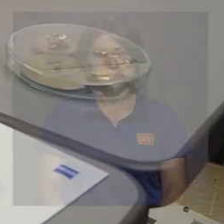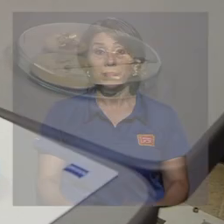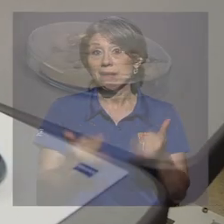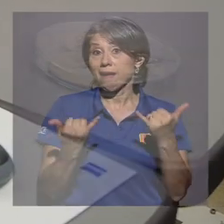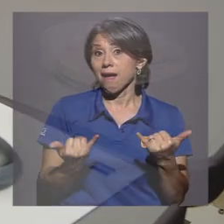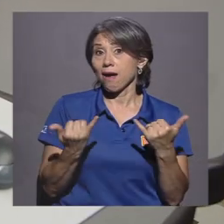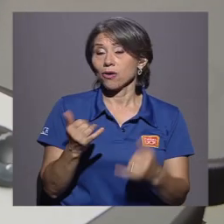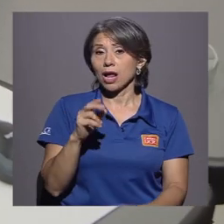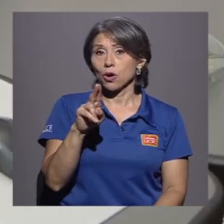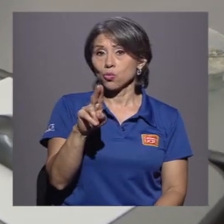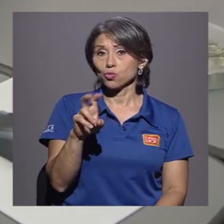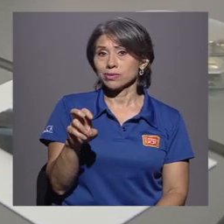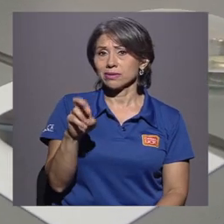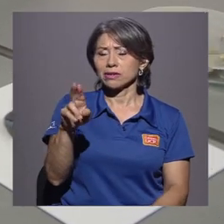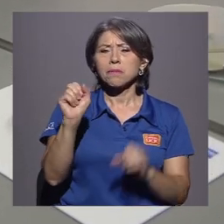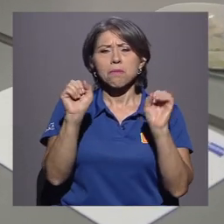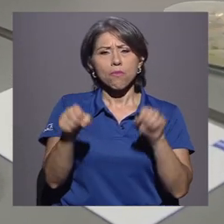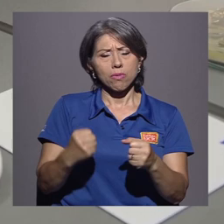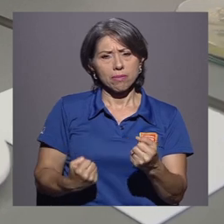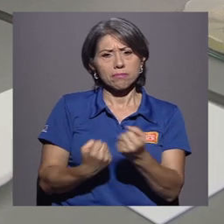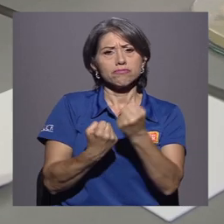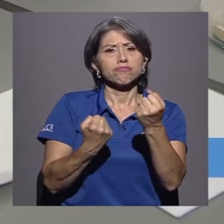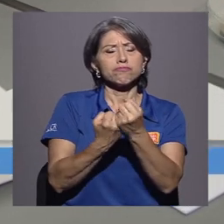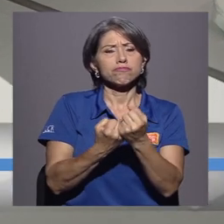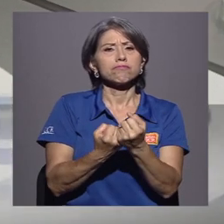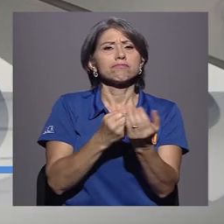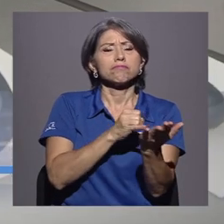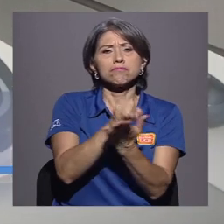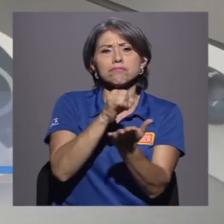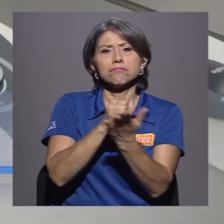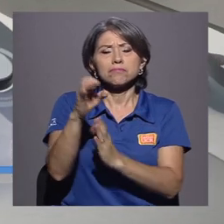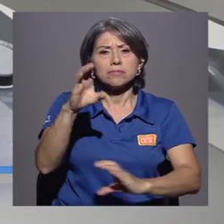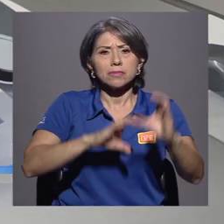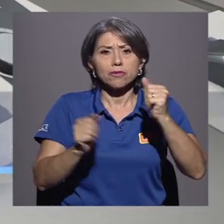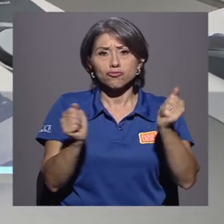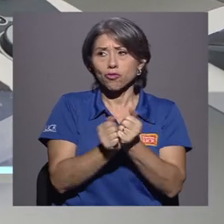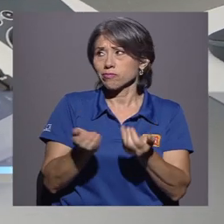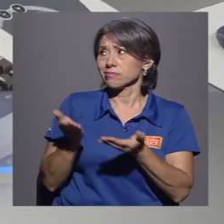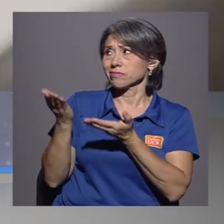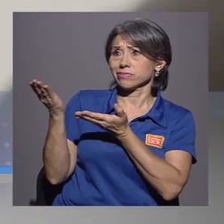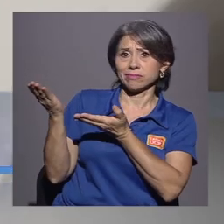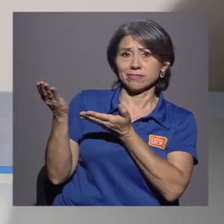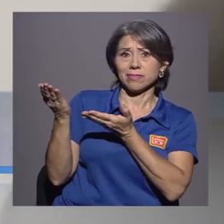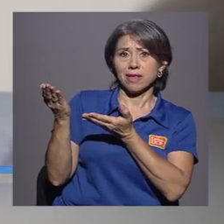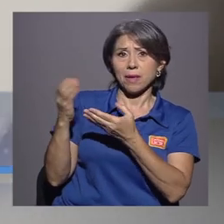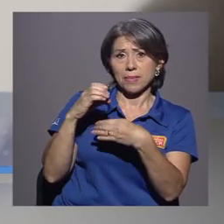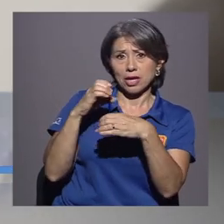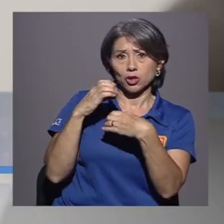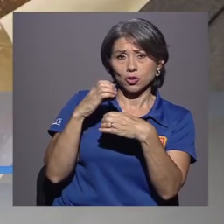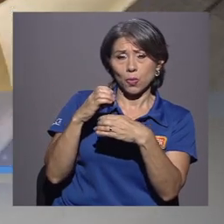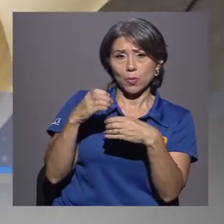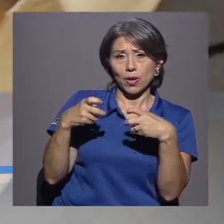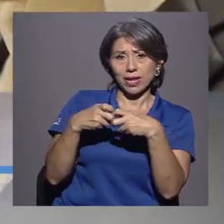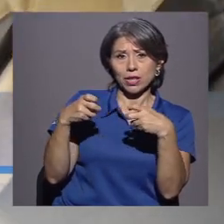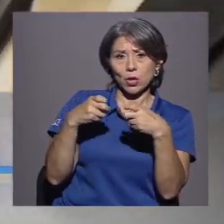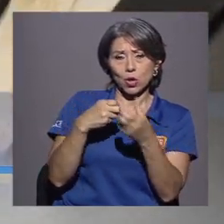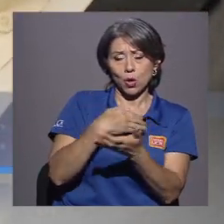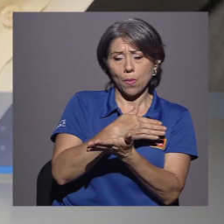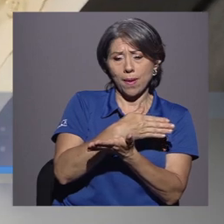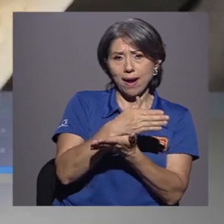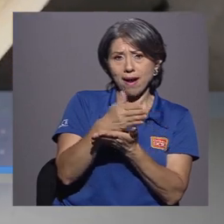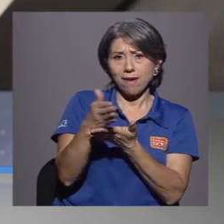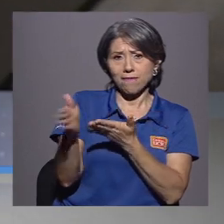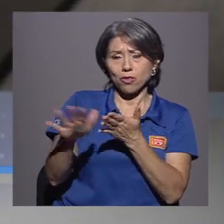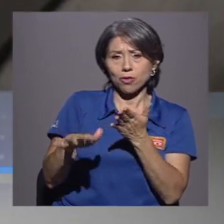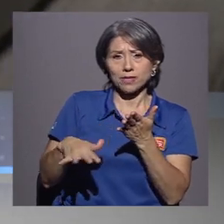Ahora la UCR podrá apoyar más las investigaciones científicas con este microscopio electrónico de barrido de emisión de campo,